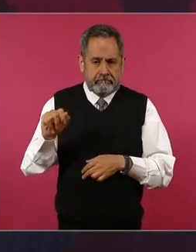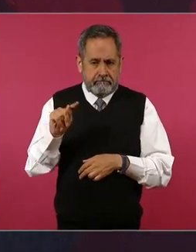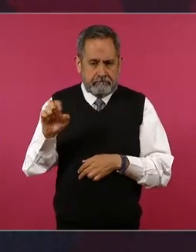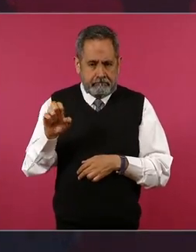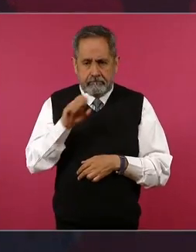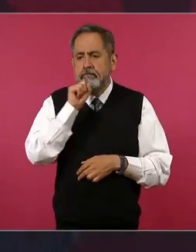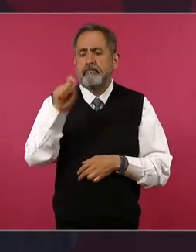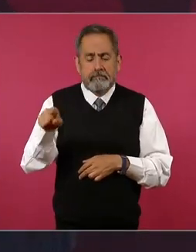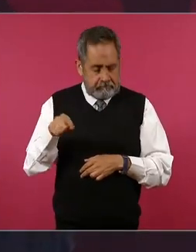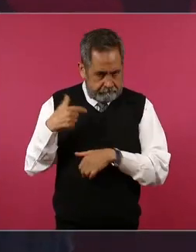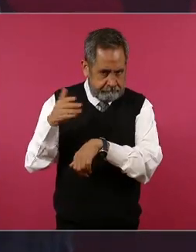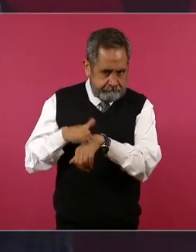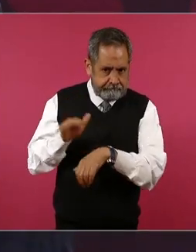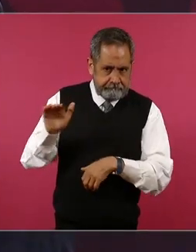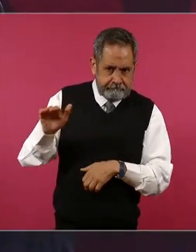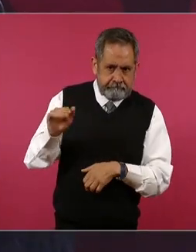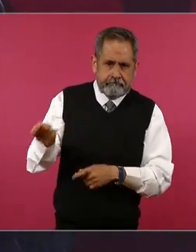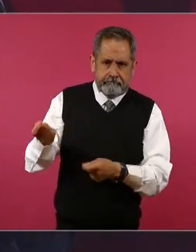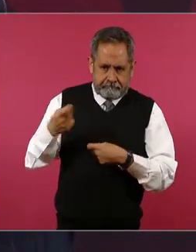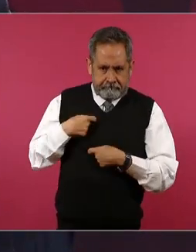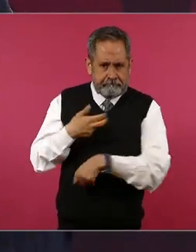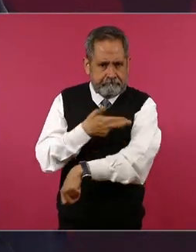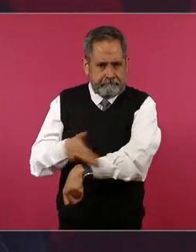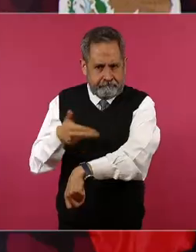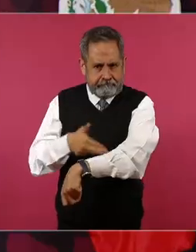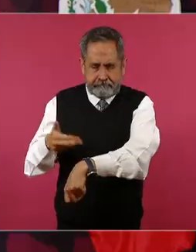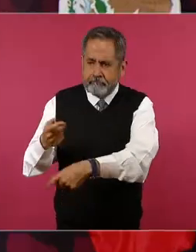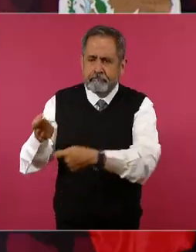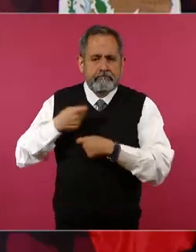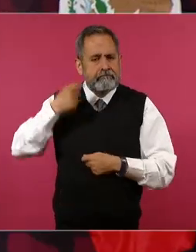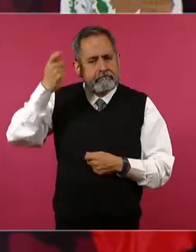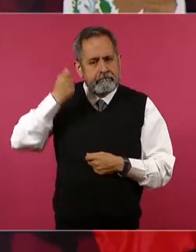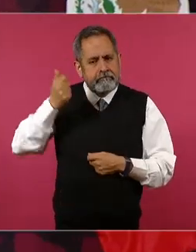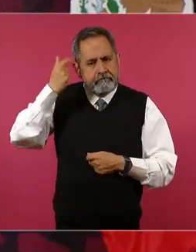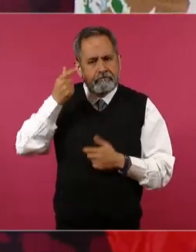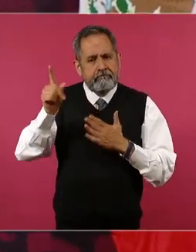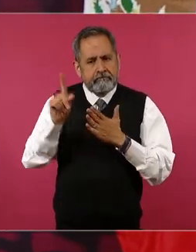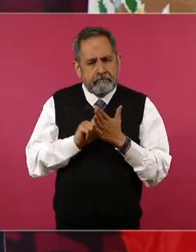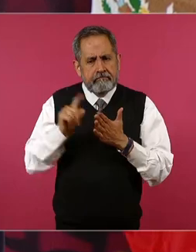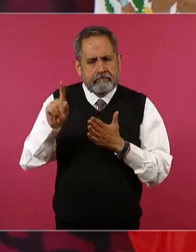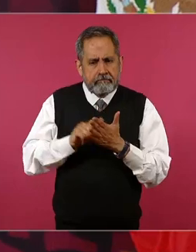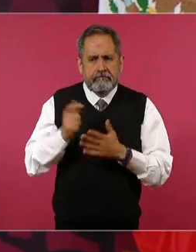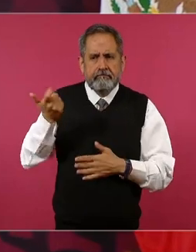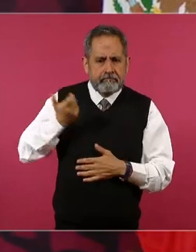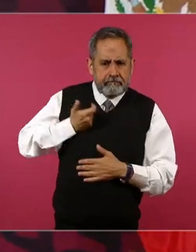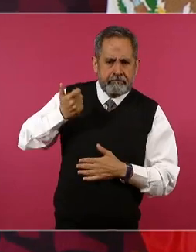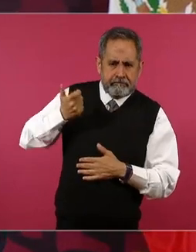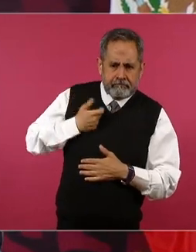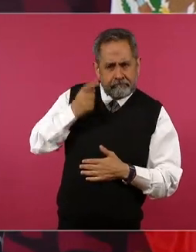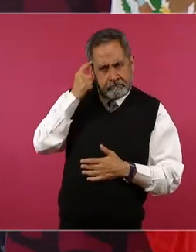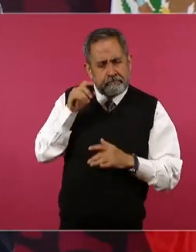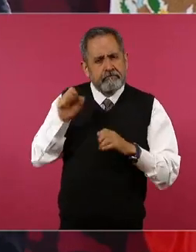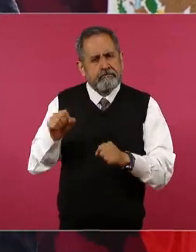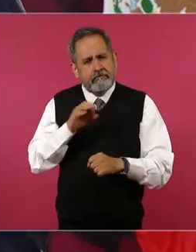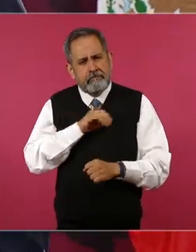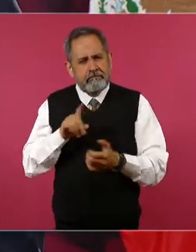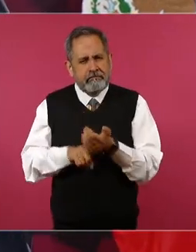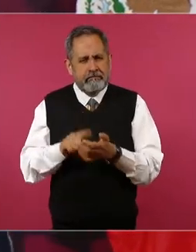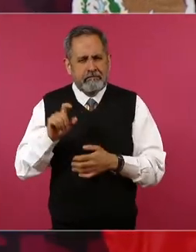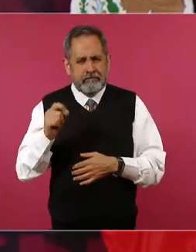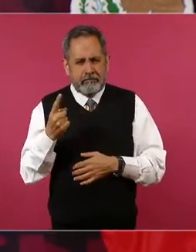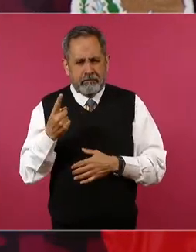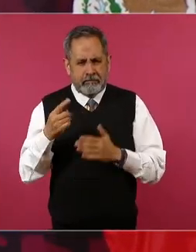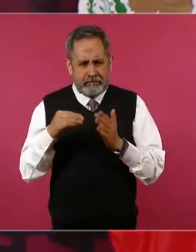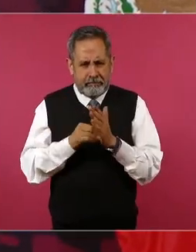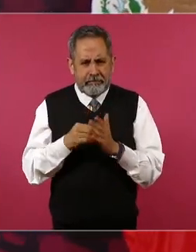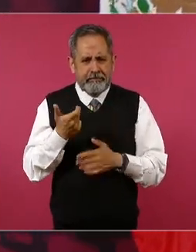que me haga mi cuenta de mi jubilación y voy a alcanzar como 21 mil